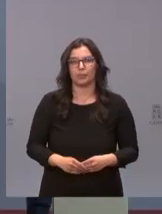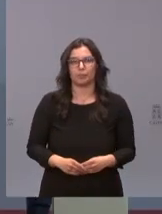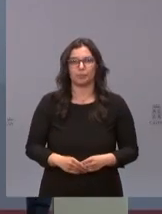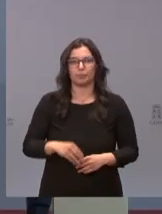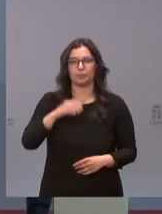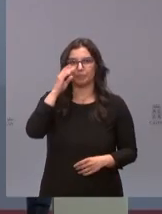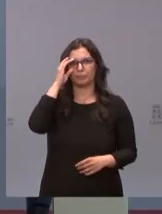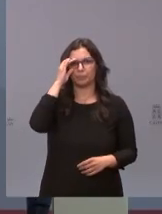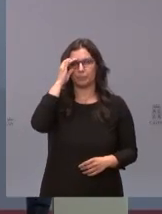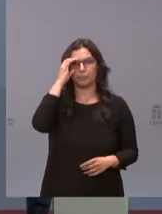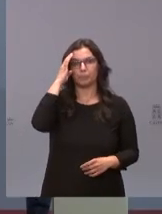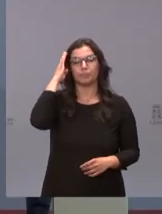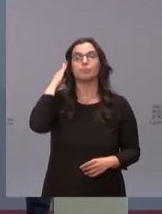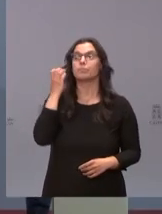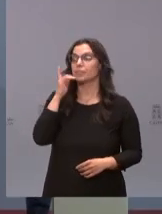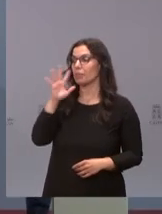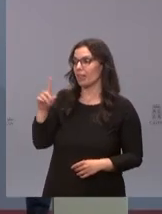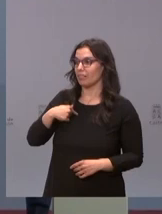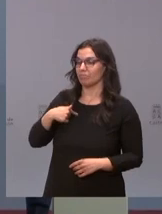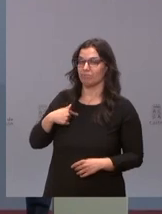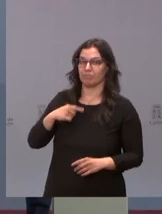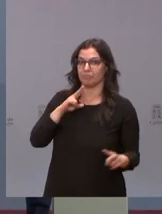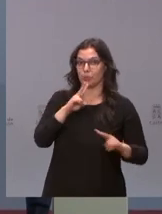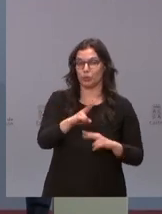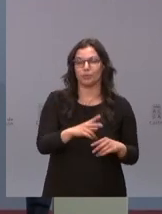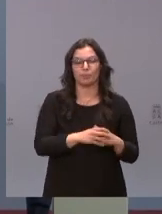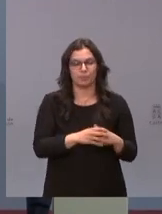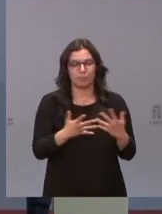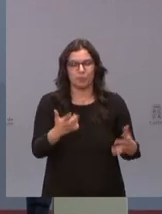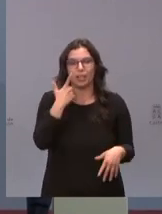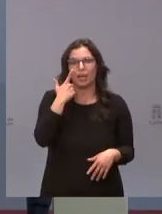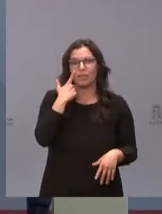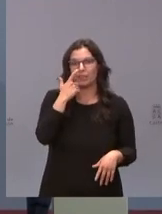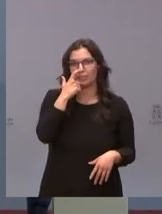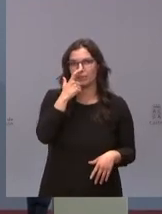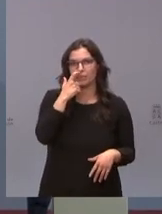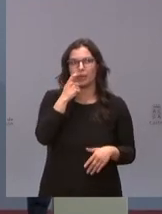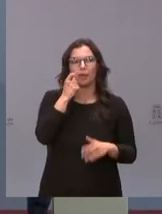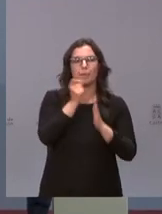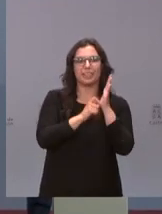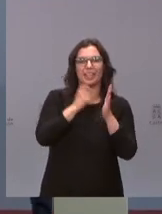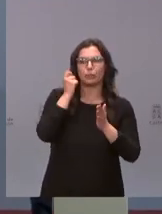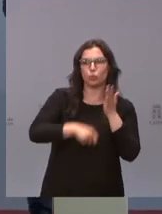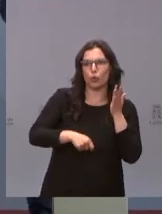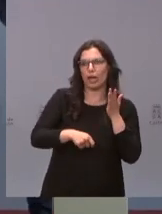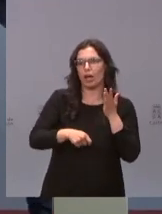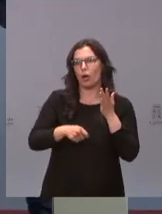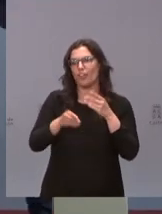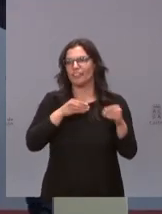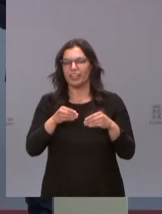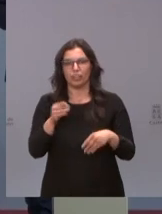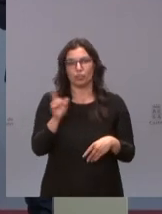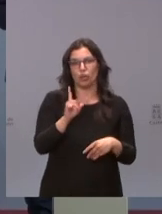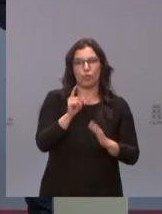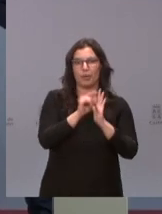si le parece doctor empiezo yo por vamos a ver no son ni medidas duras ni medidas blandas son